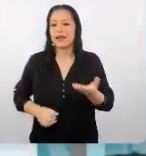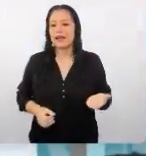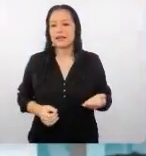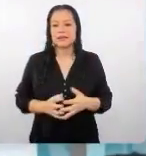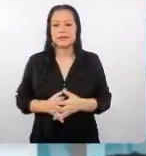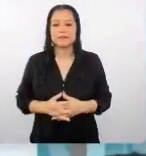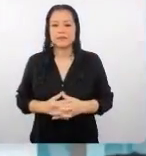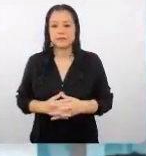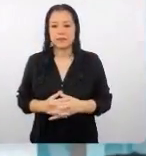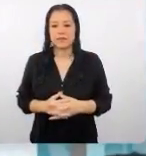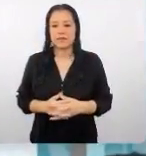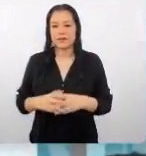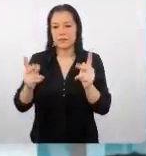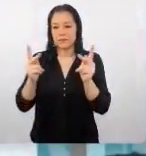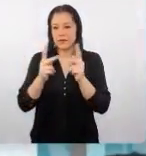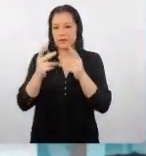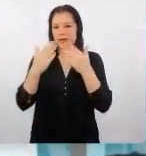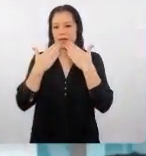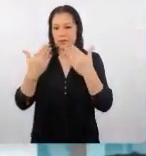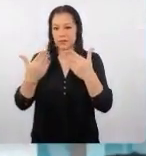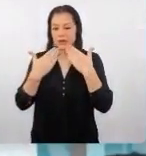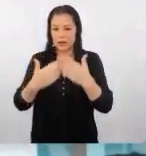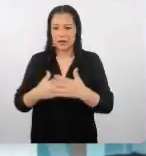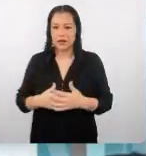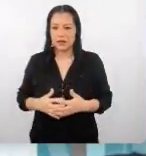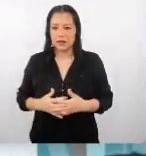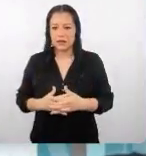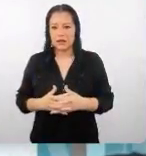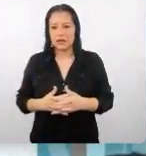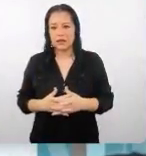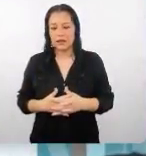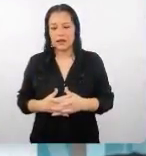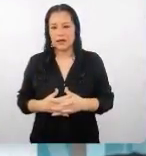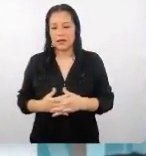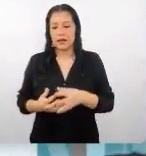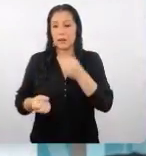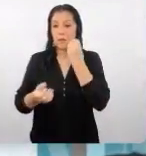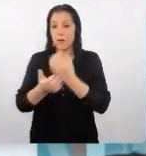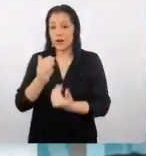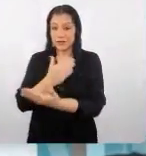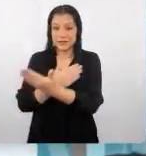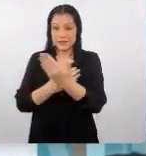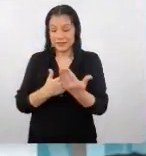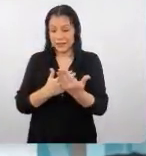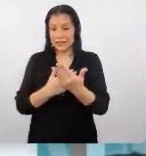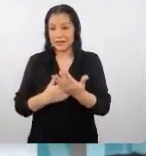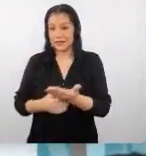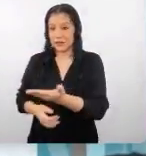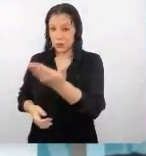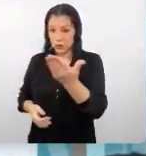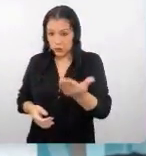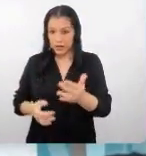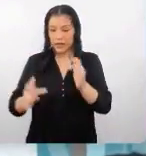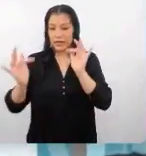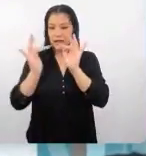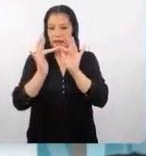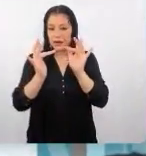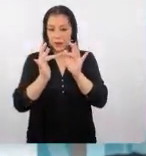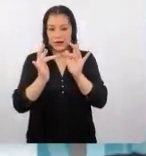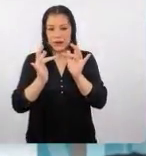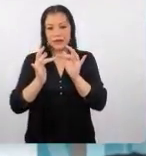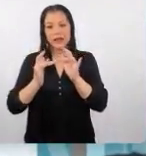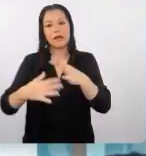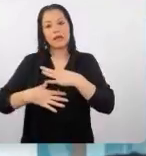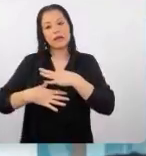gracias. Perfecto, muchas gracias, Maju. Bueno, buenos días, buenos días con todos los que se han conectado, que